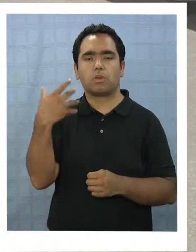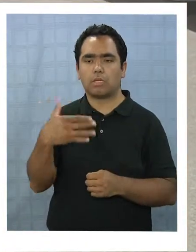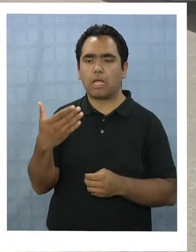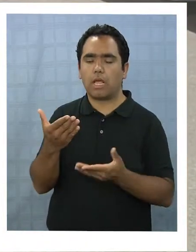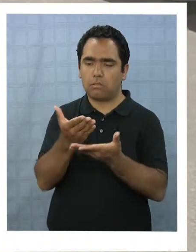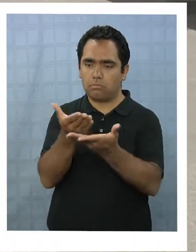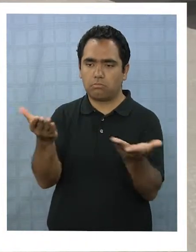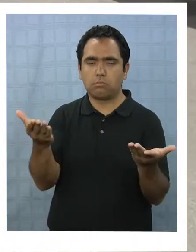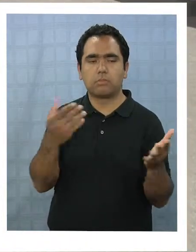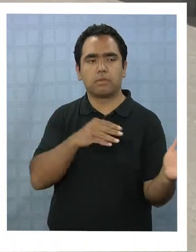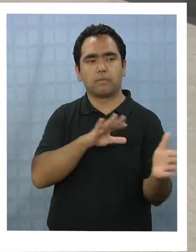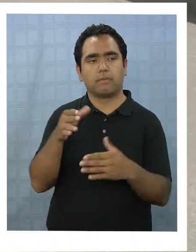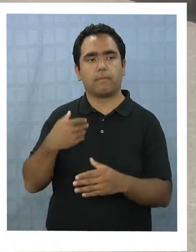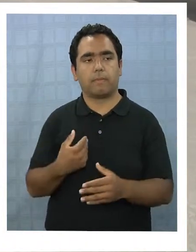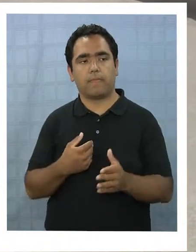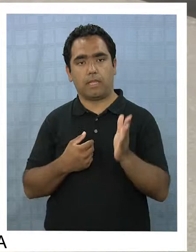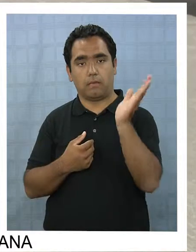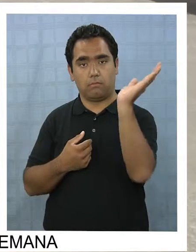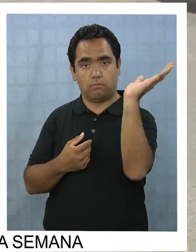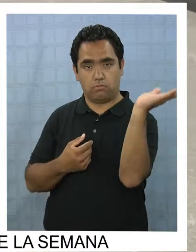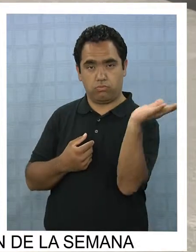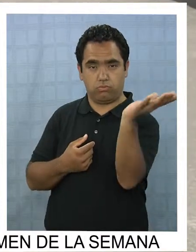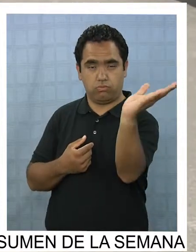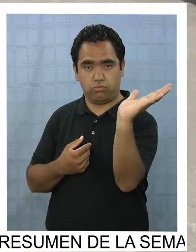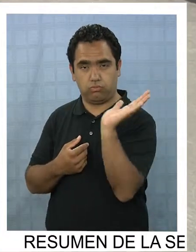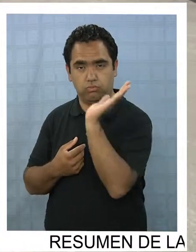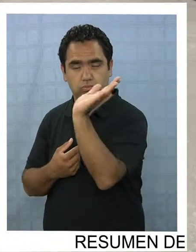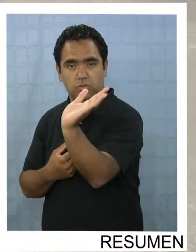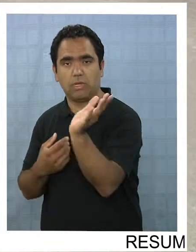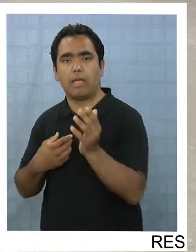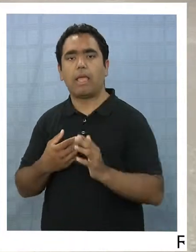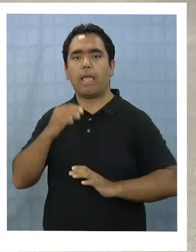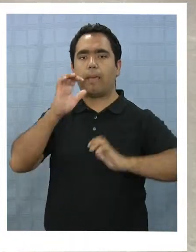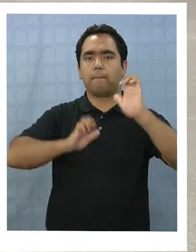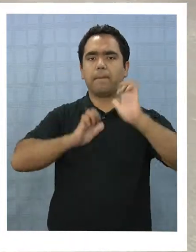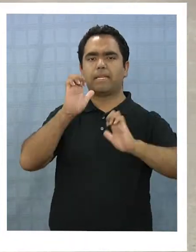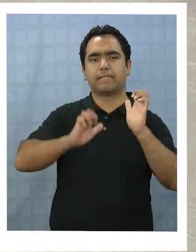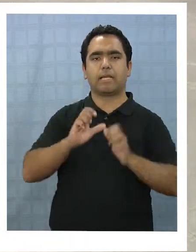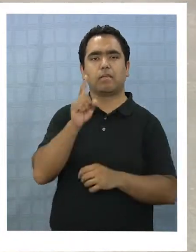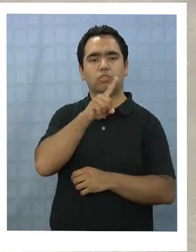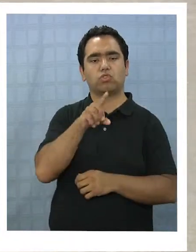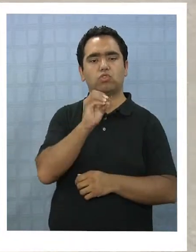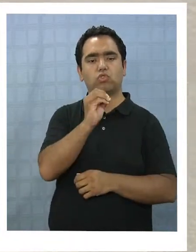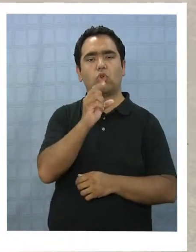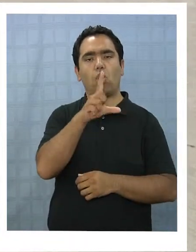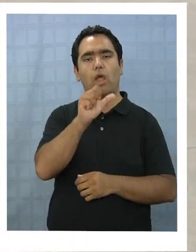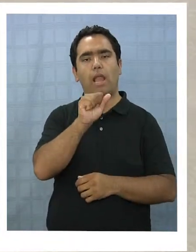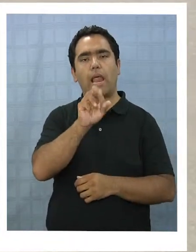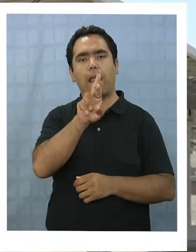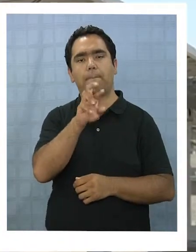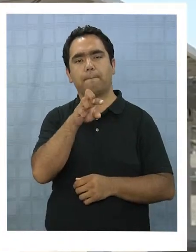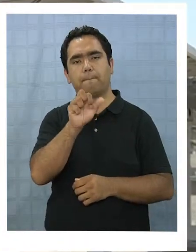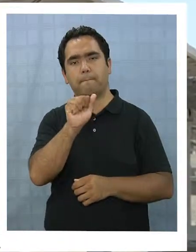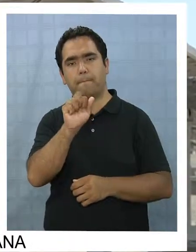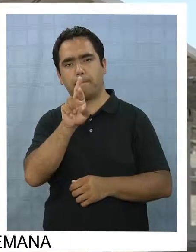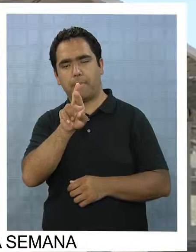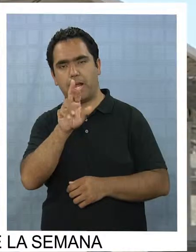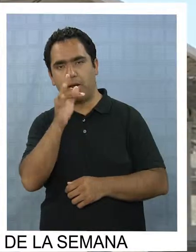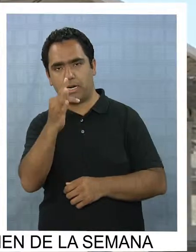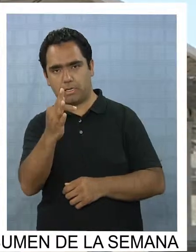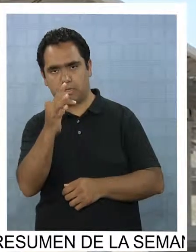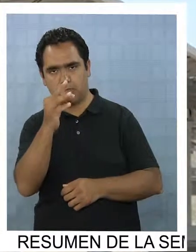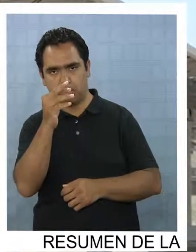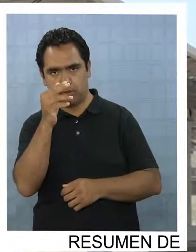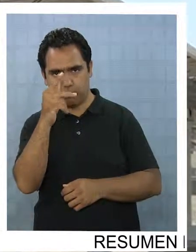La planta, instalada por la empresa española SolarPak, es la cuarta en funcionamiento en Sudamérica y